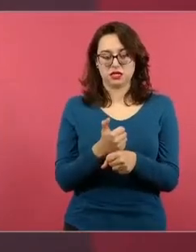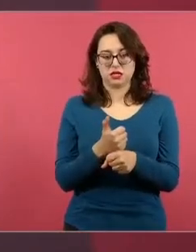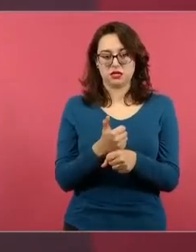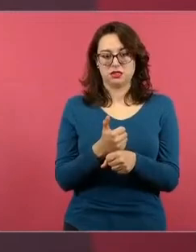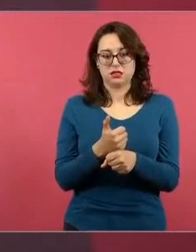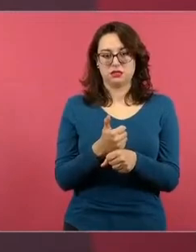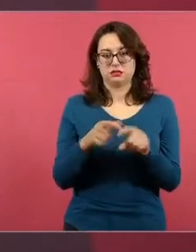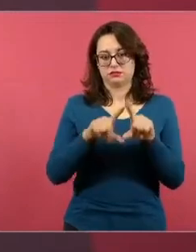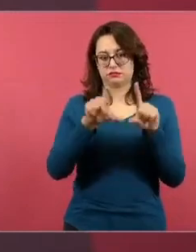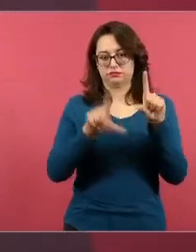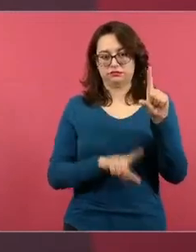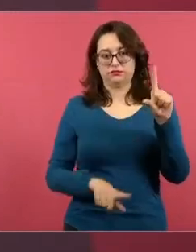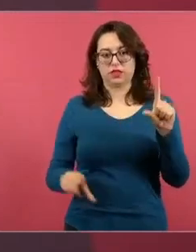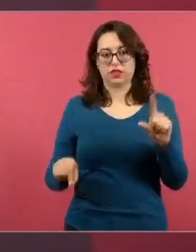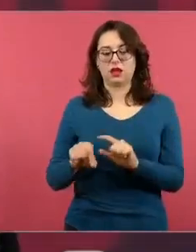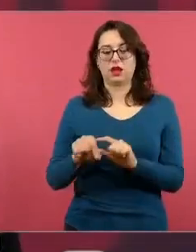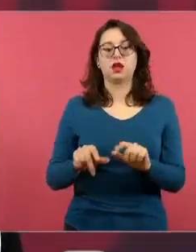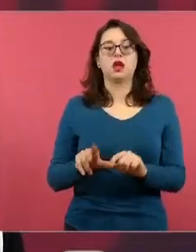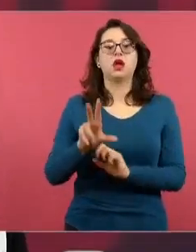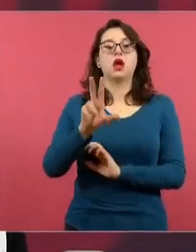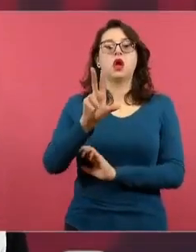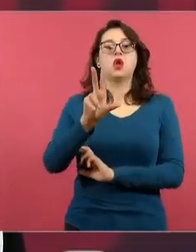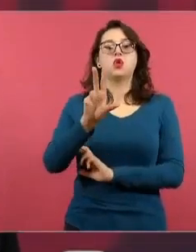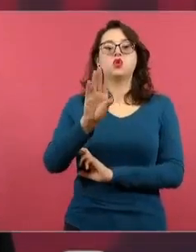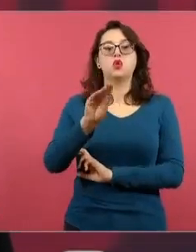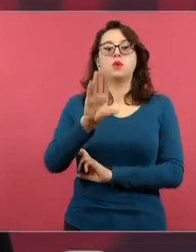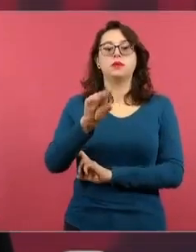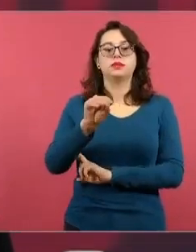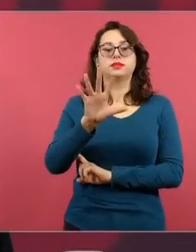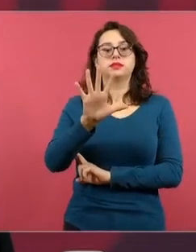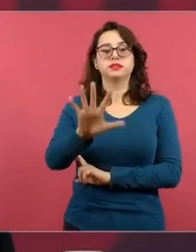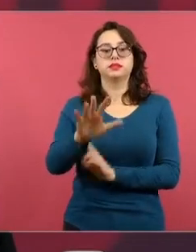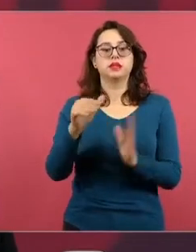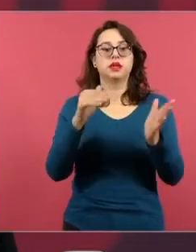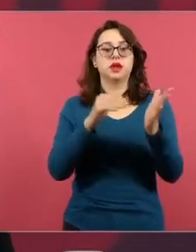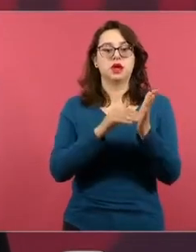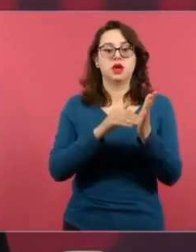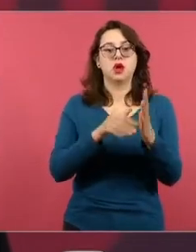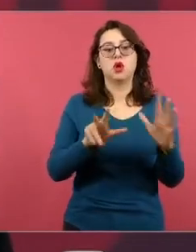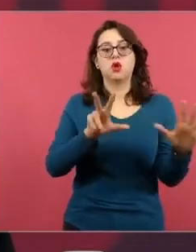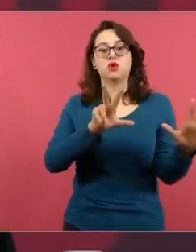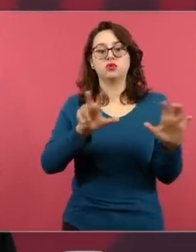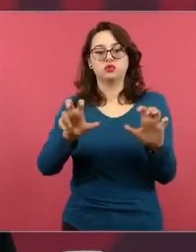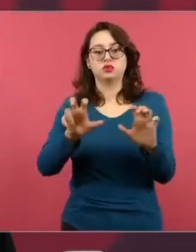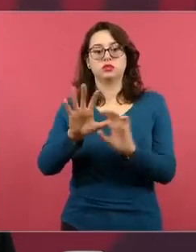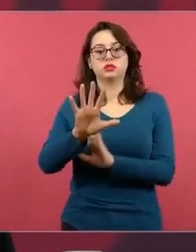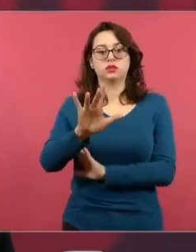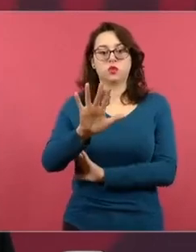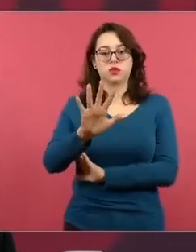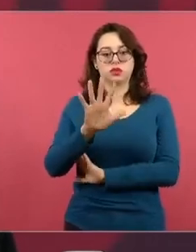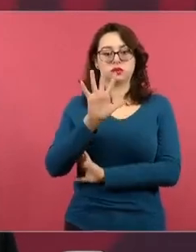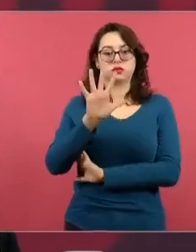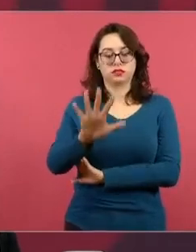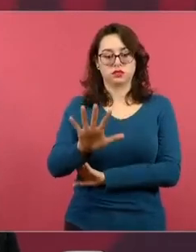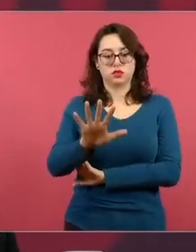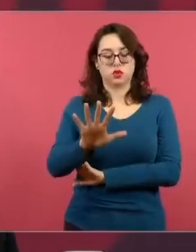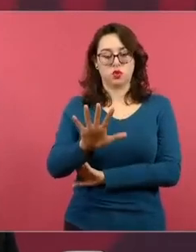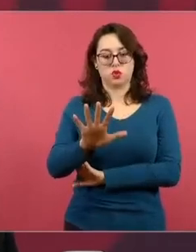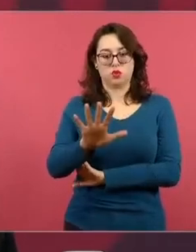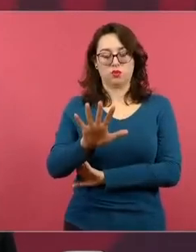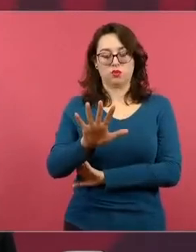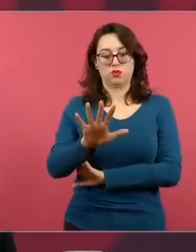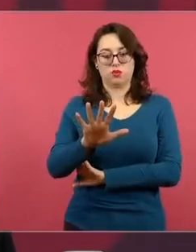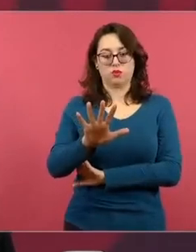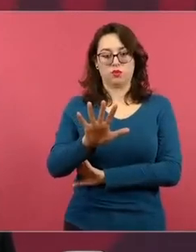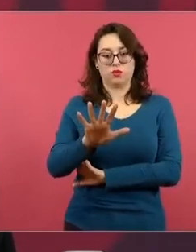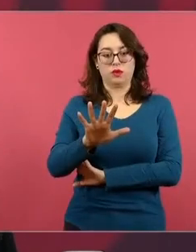país son 95.855 en todo el país